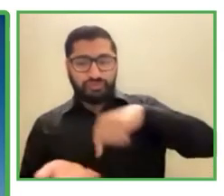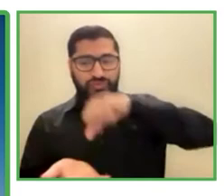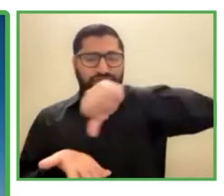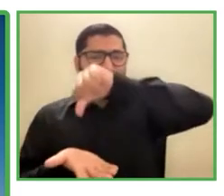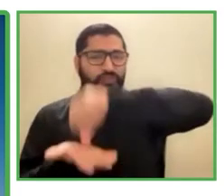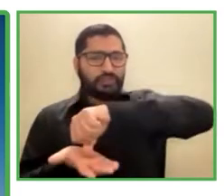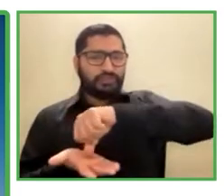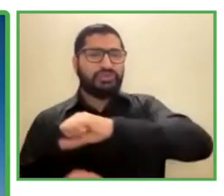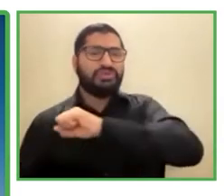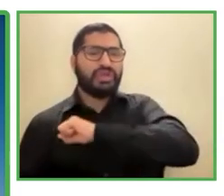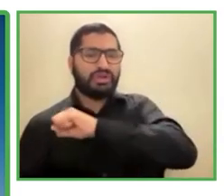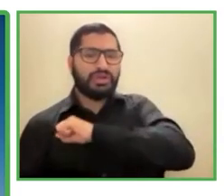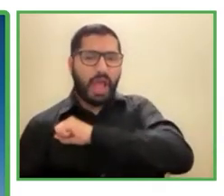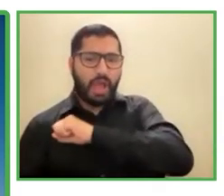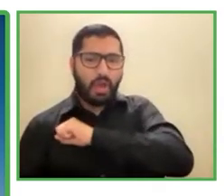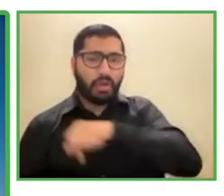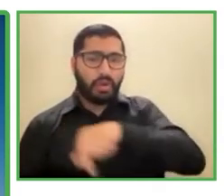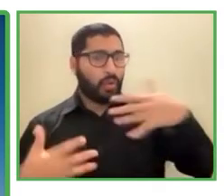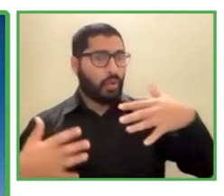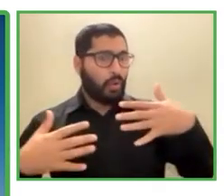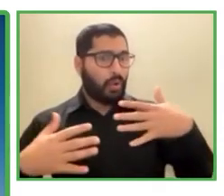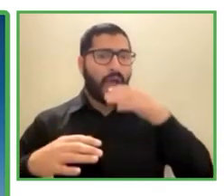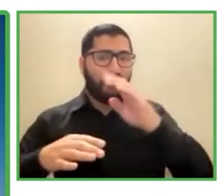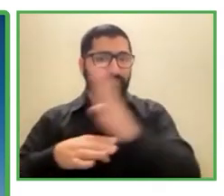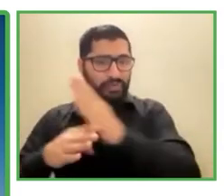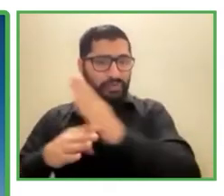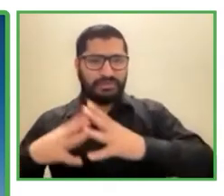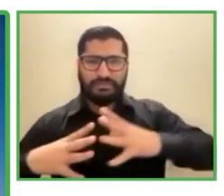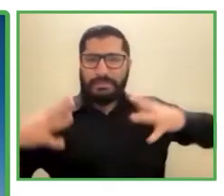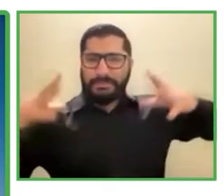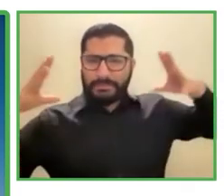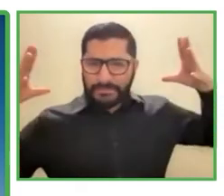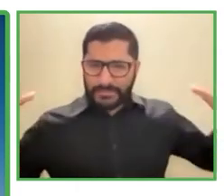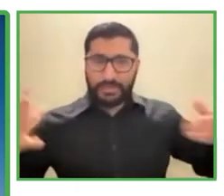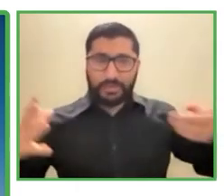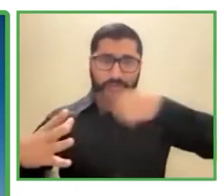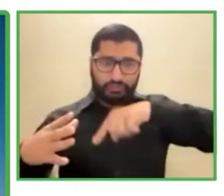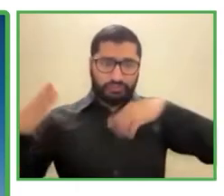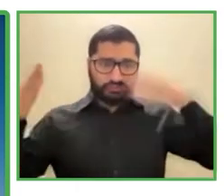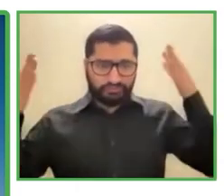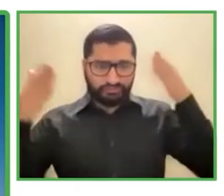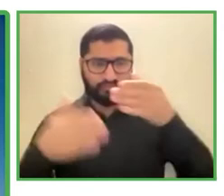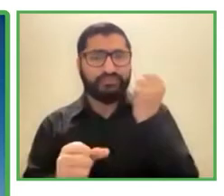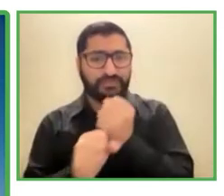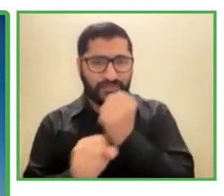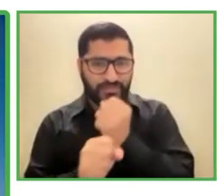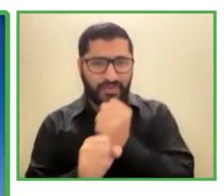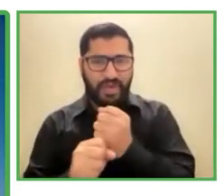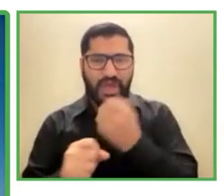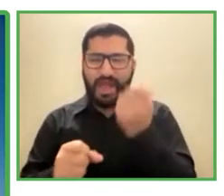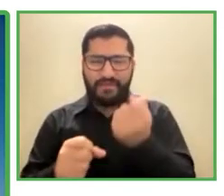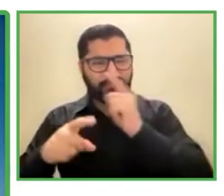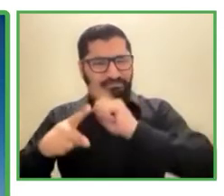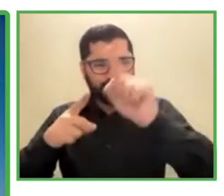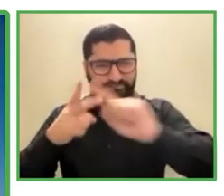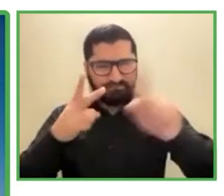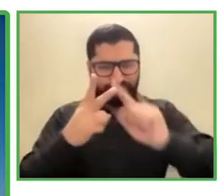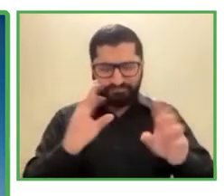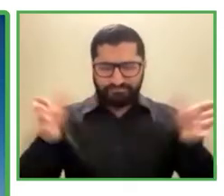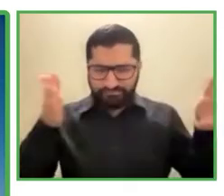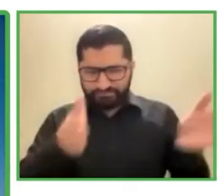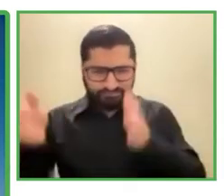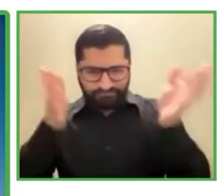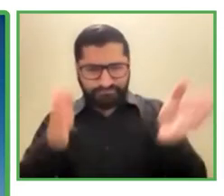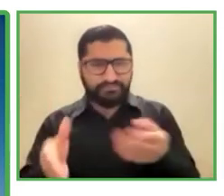En términos generales, nuestra empresa se dedica a producir alimentos. Y tenemos hoy en el mercado ocho